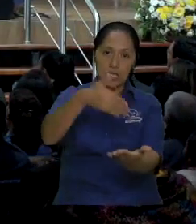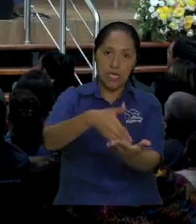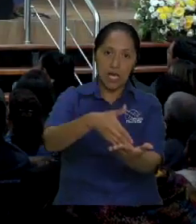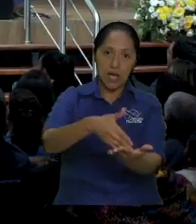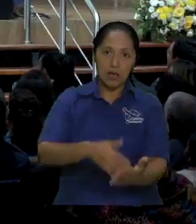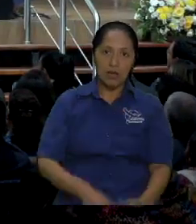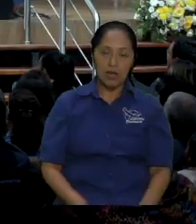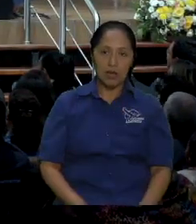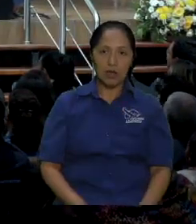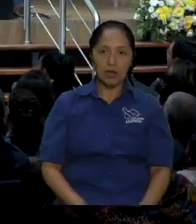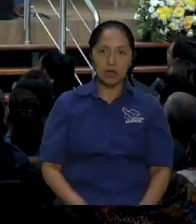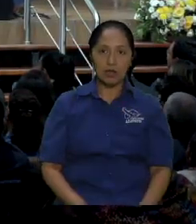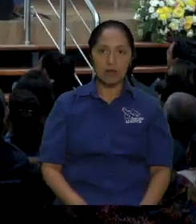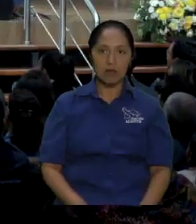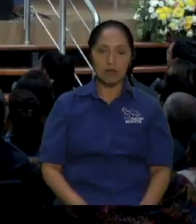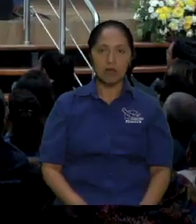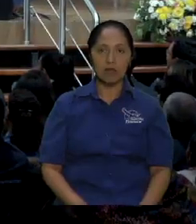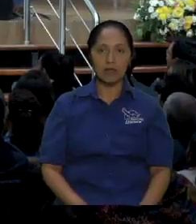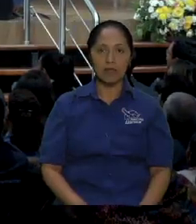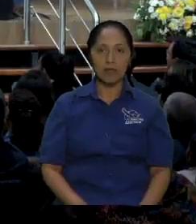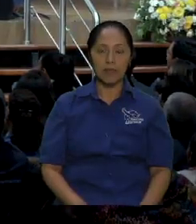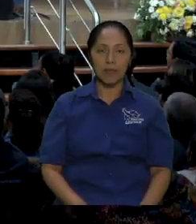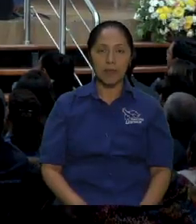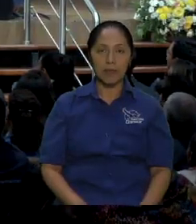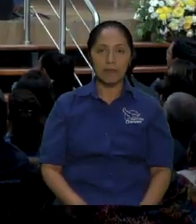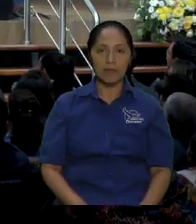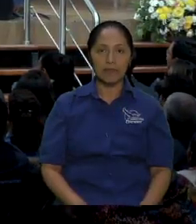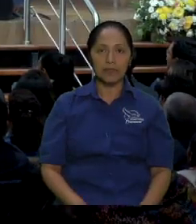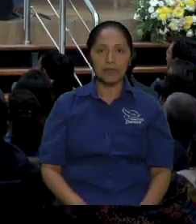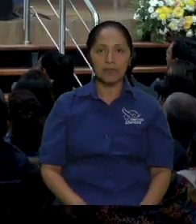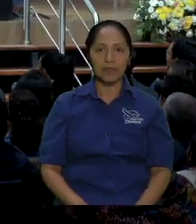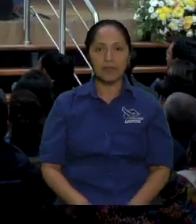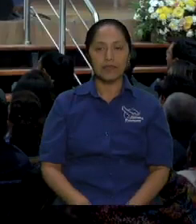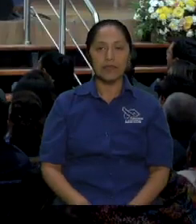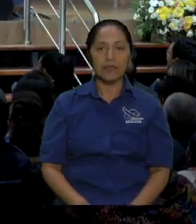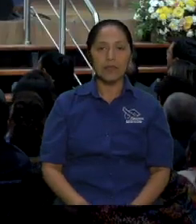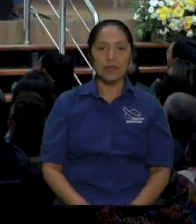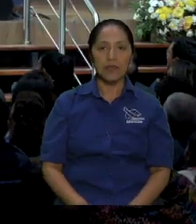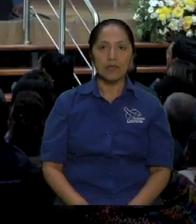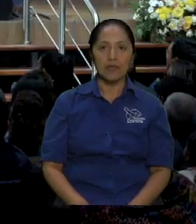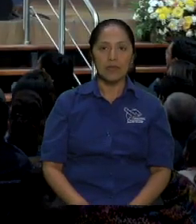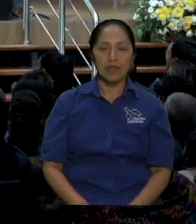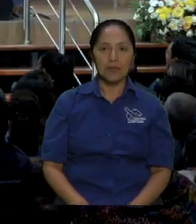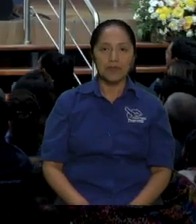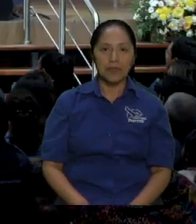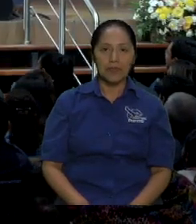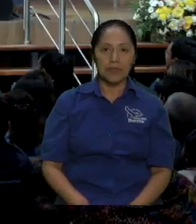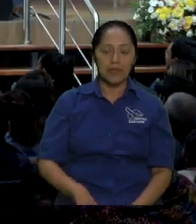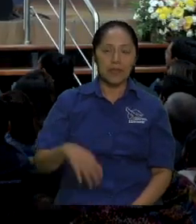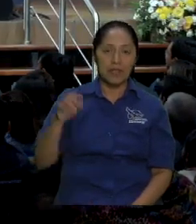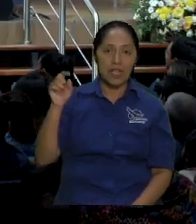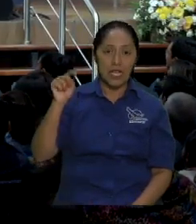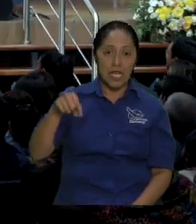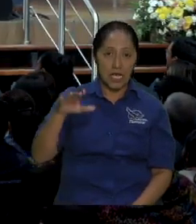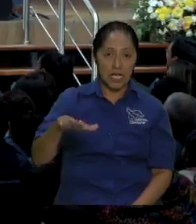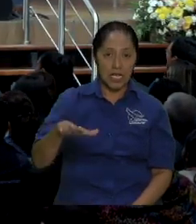y usted que a veces quiere hablar conmigo nunca vino en esa época así que no me alegue ahora